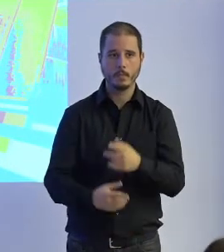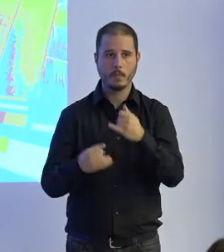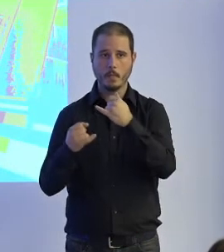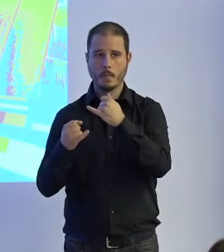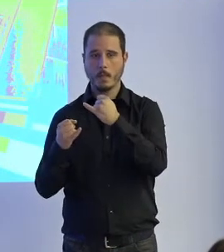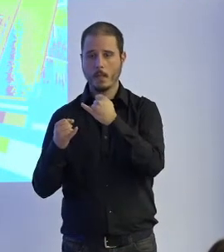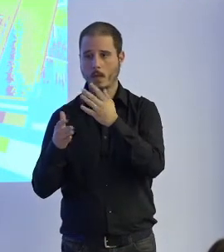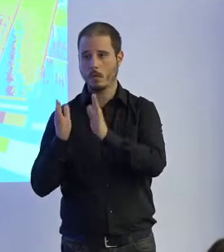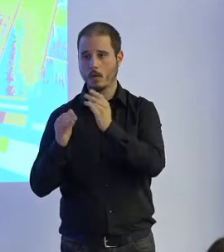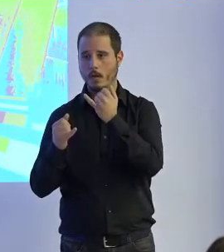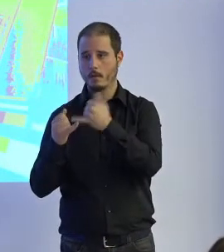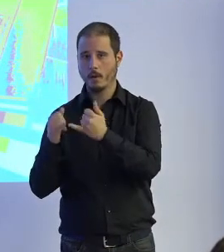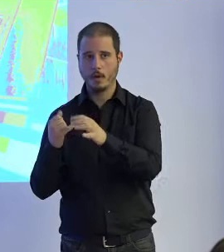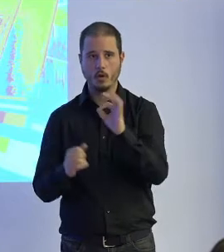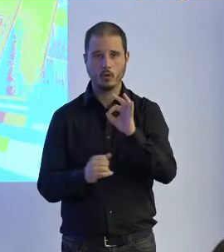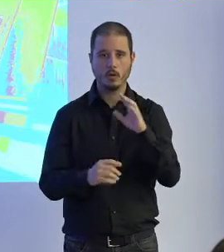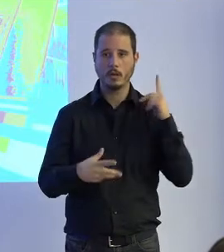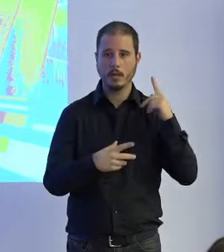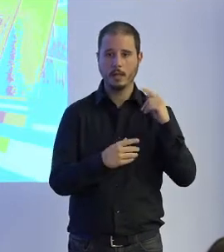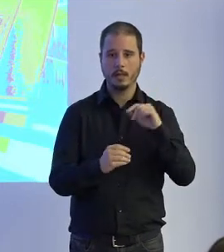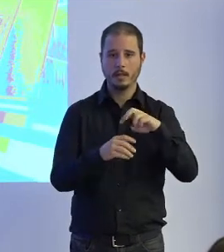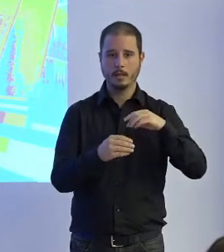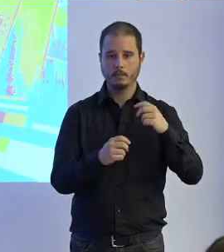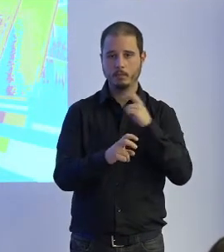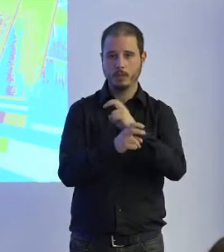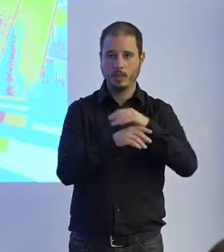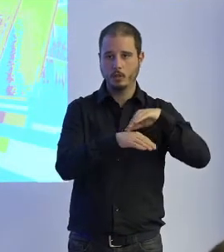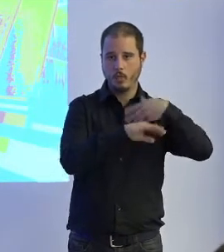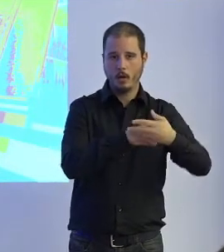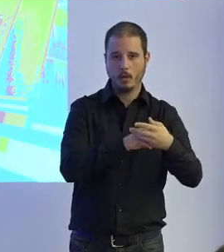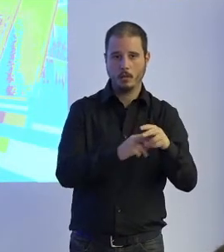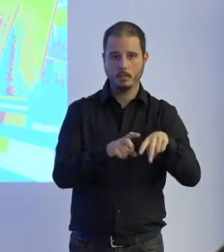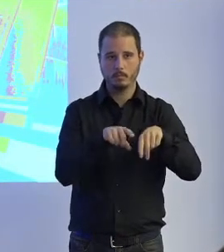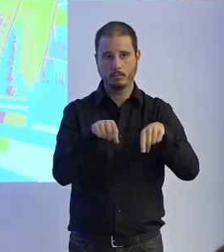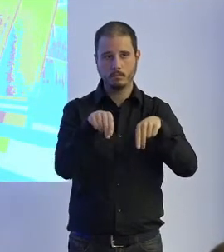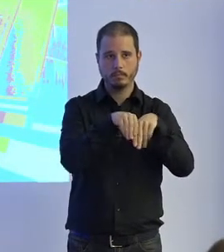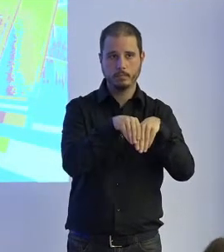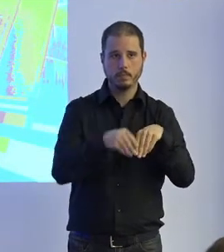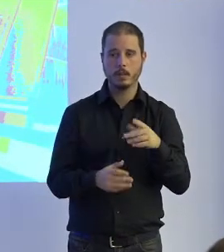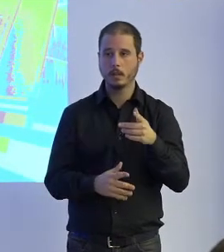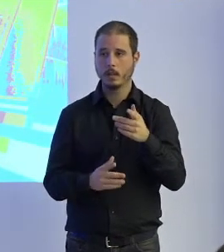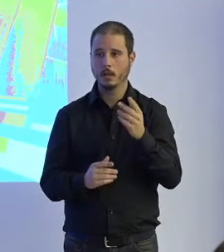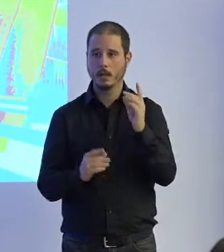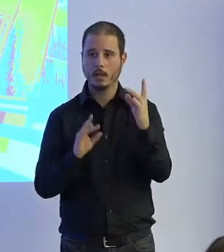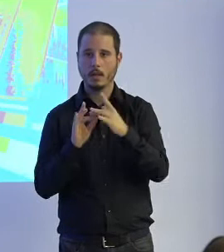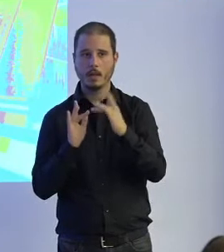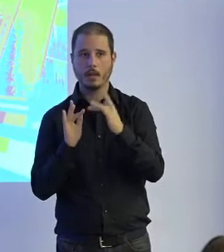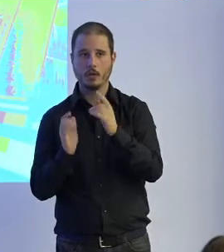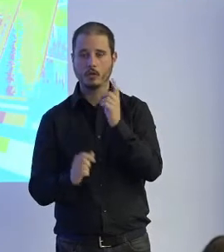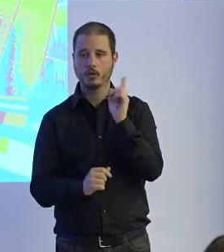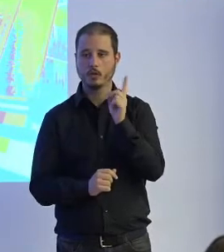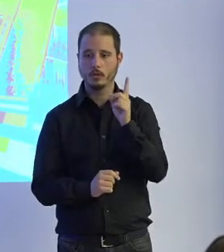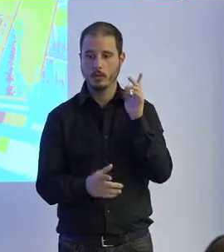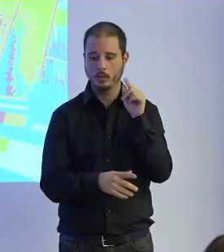o exoesqueletos cada uno tiene sus ventajas y sus desventajas el efector final solamente estás controlando